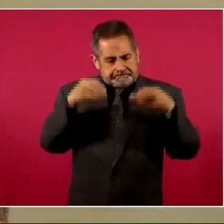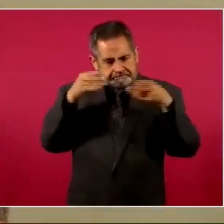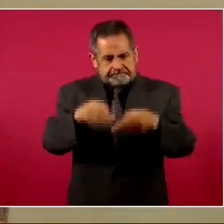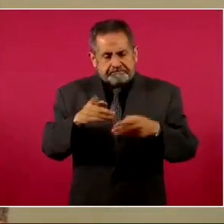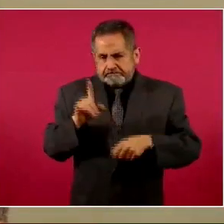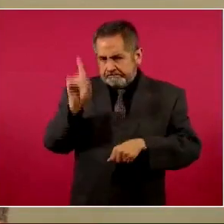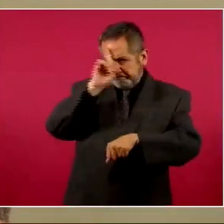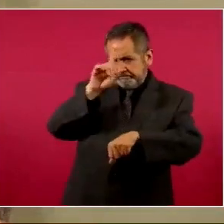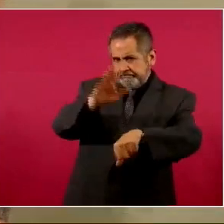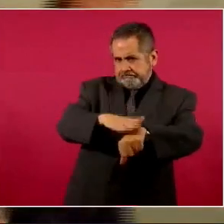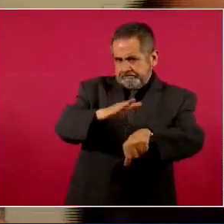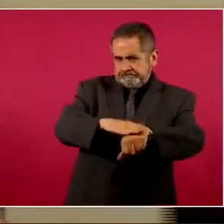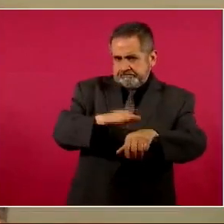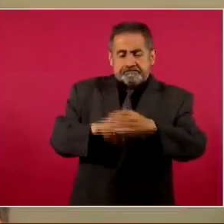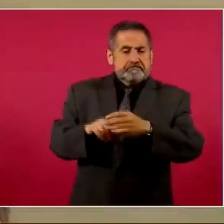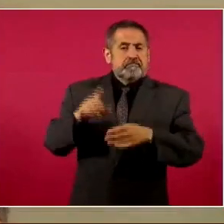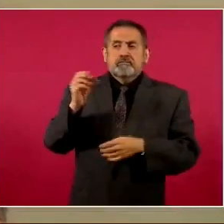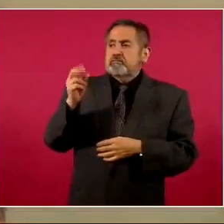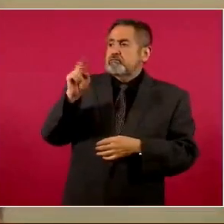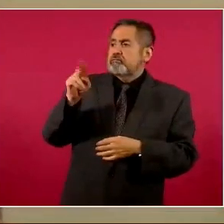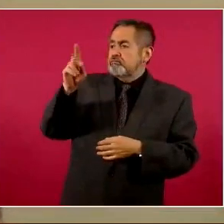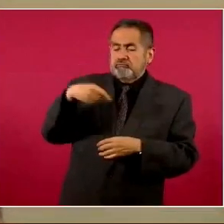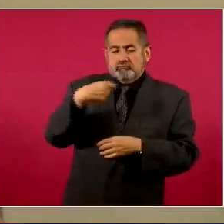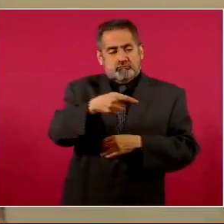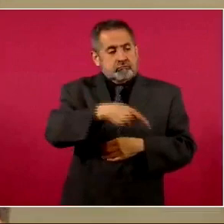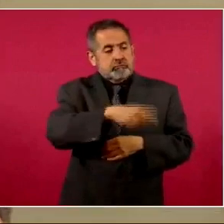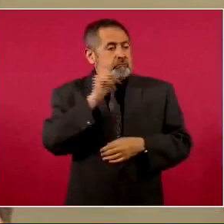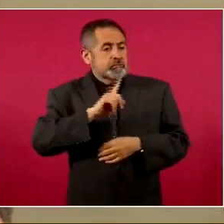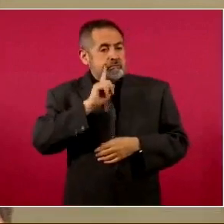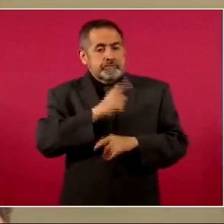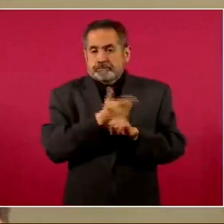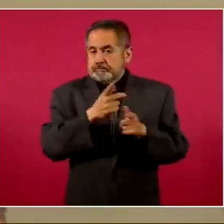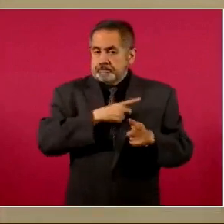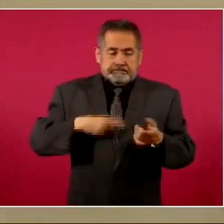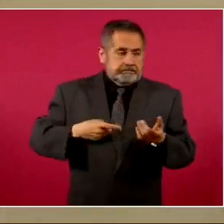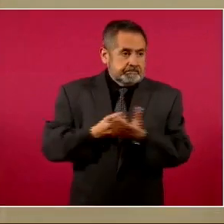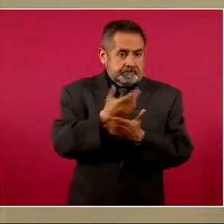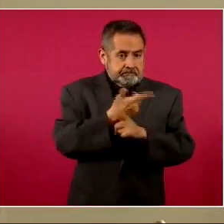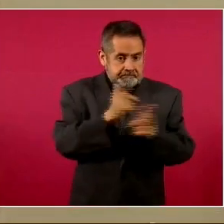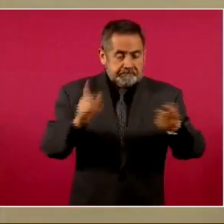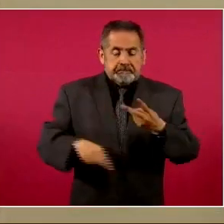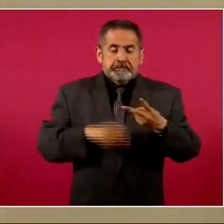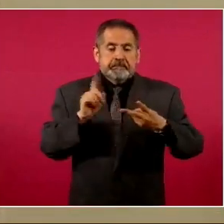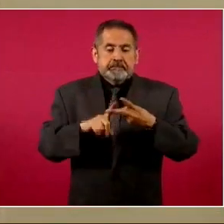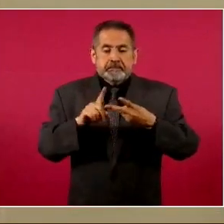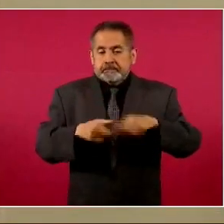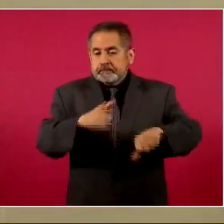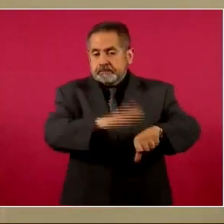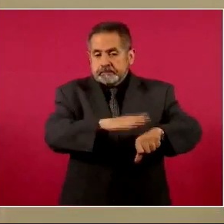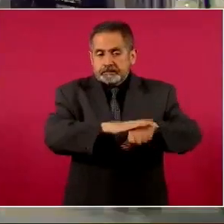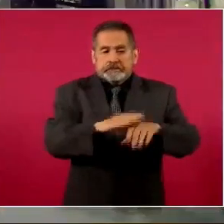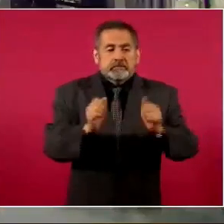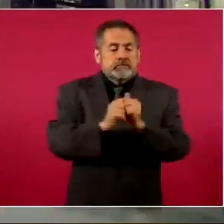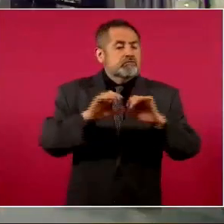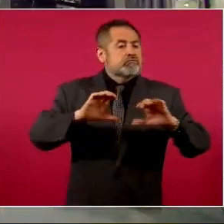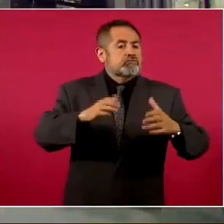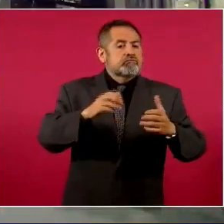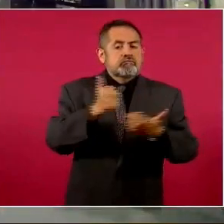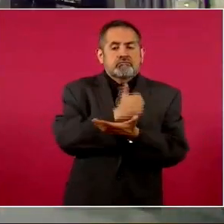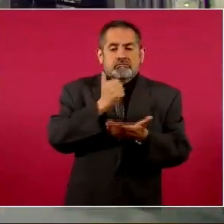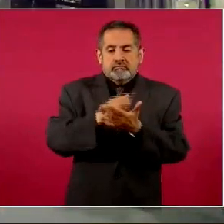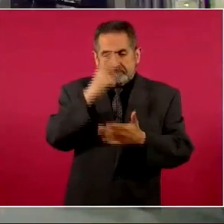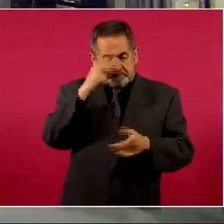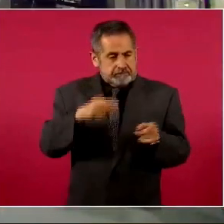recomendación de las organizaciones de las Naciones Unidas. Y en un segundo aspecto, sobre este exhorto que hacen en el Congreso de la Ciudad de México